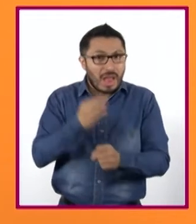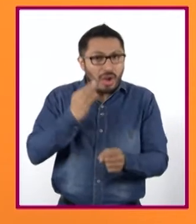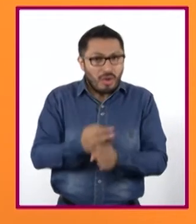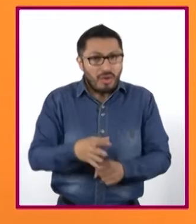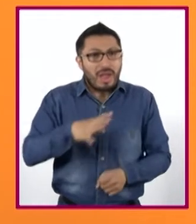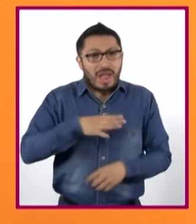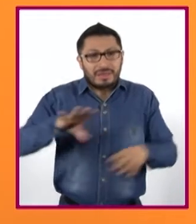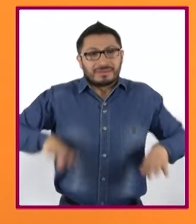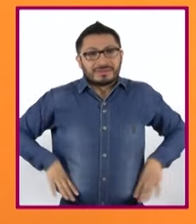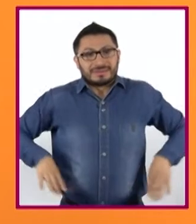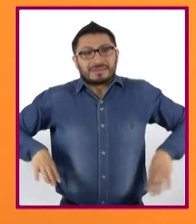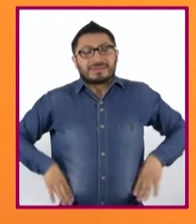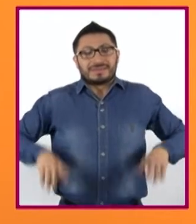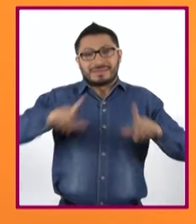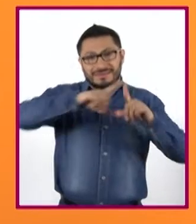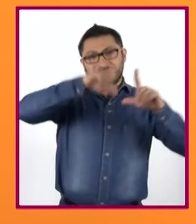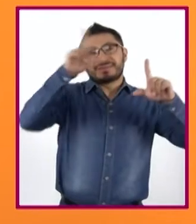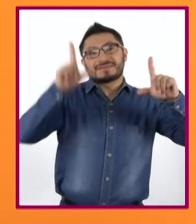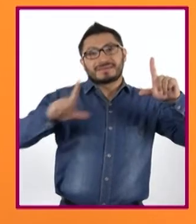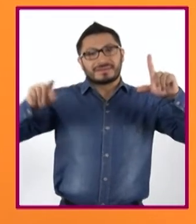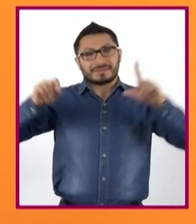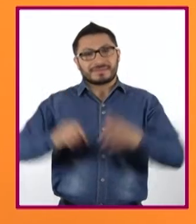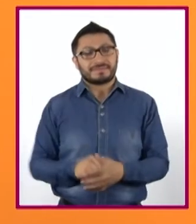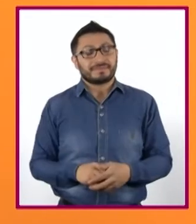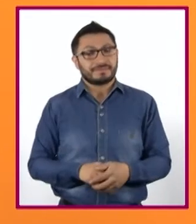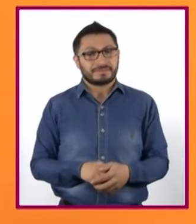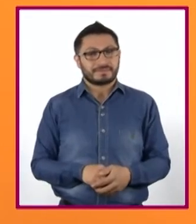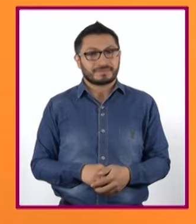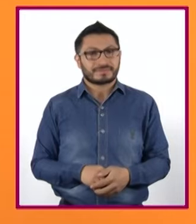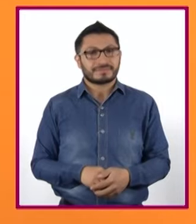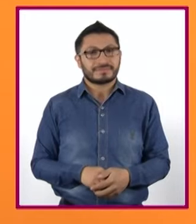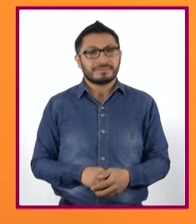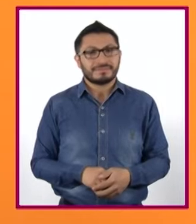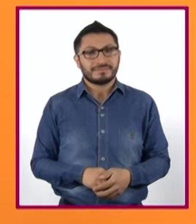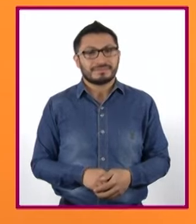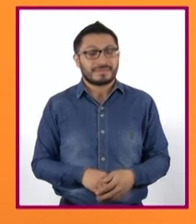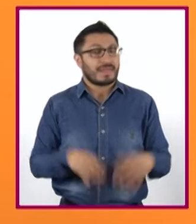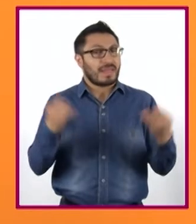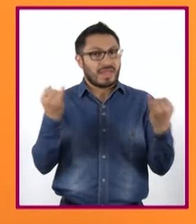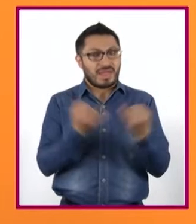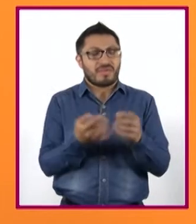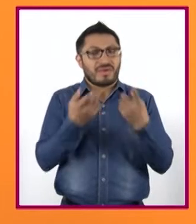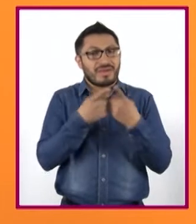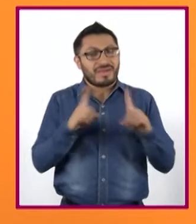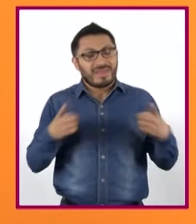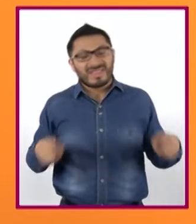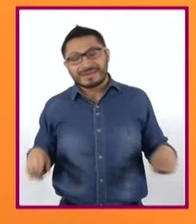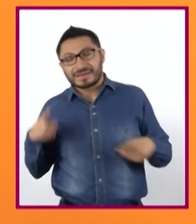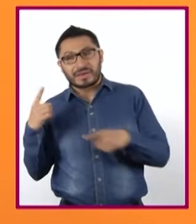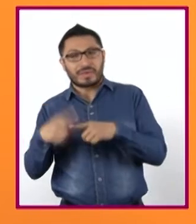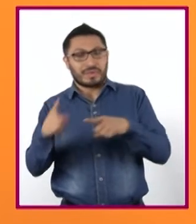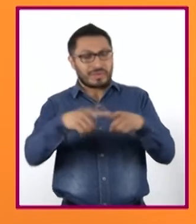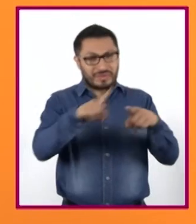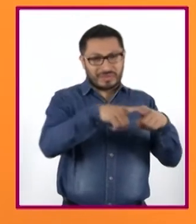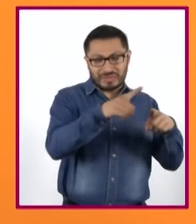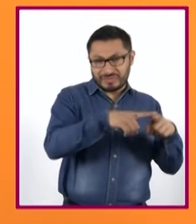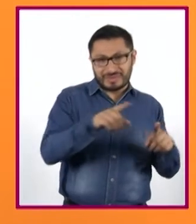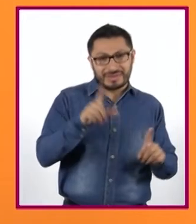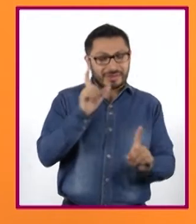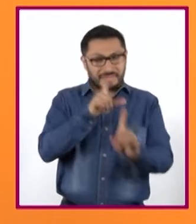caracteriza a nuestro país. Y en buena medida, el desarrollo diferenciado de esas culturas